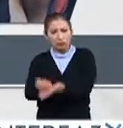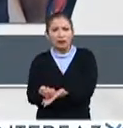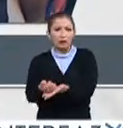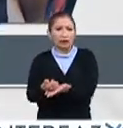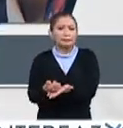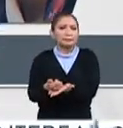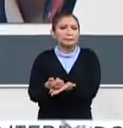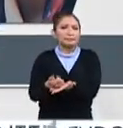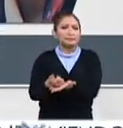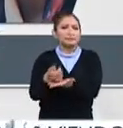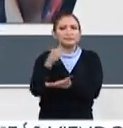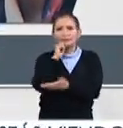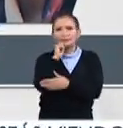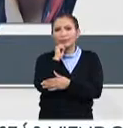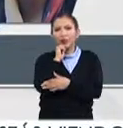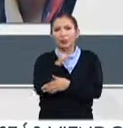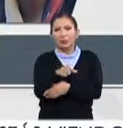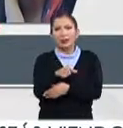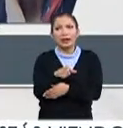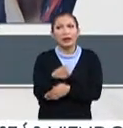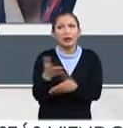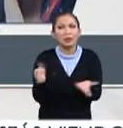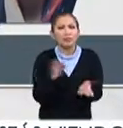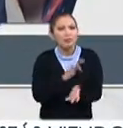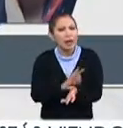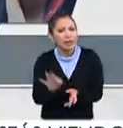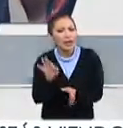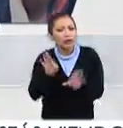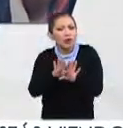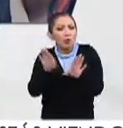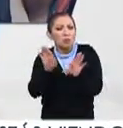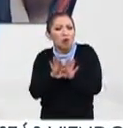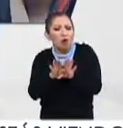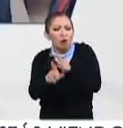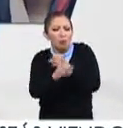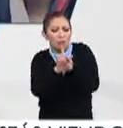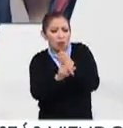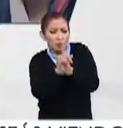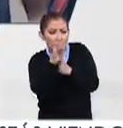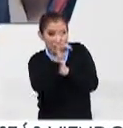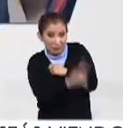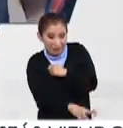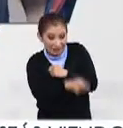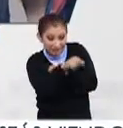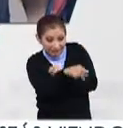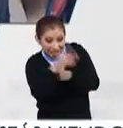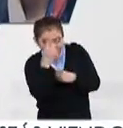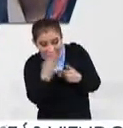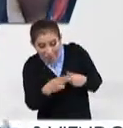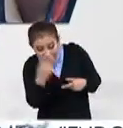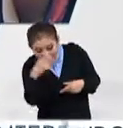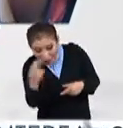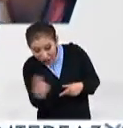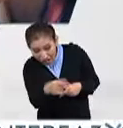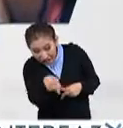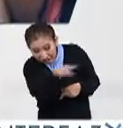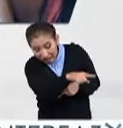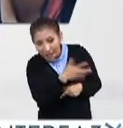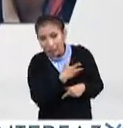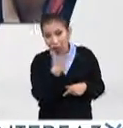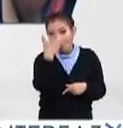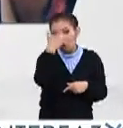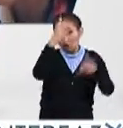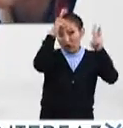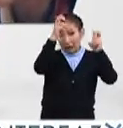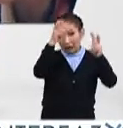donde, además, puede impactar en problemas reales de la sociedad mexicana. Y tenemos cuatro ejes